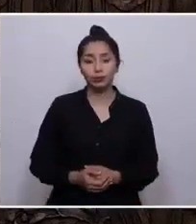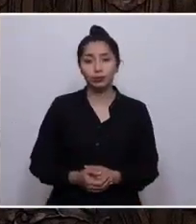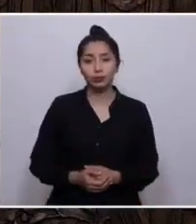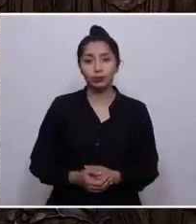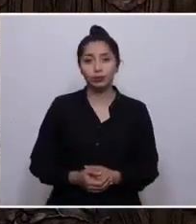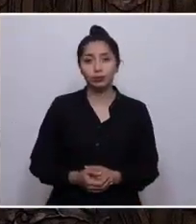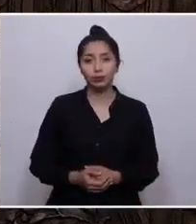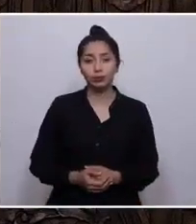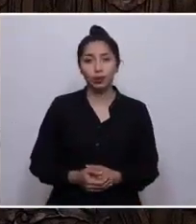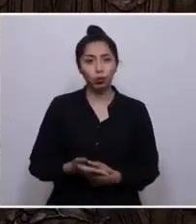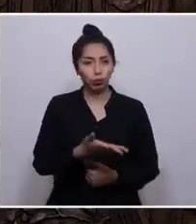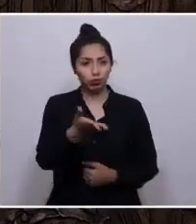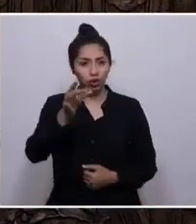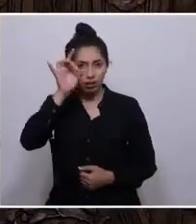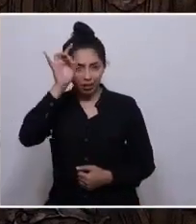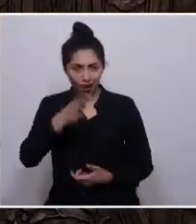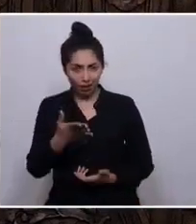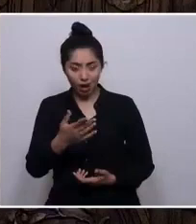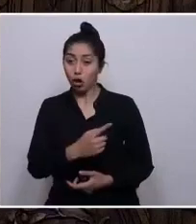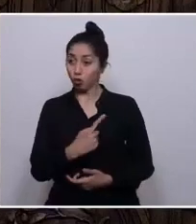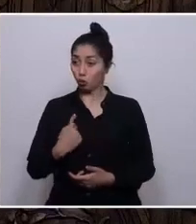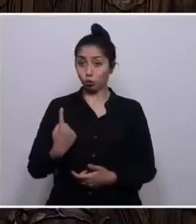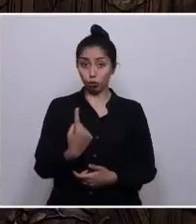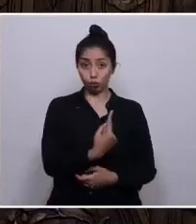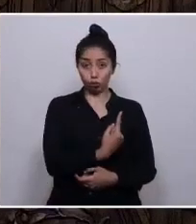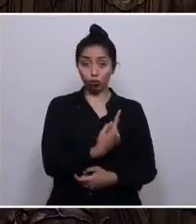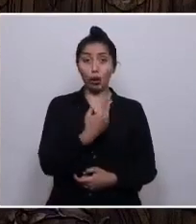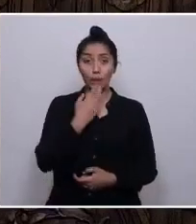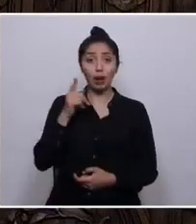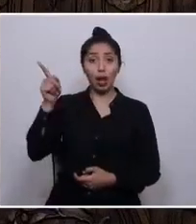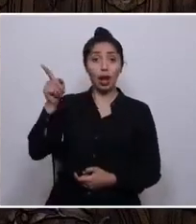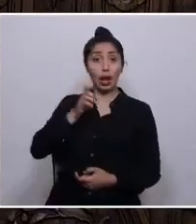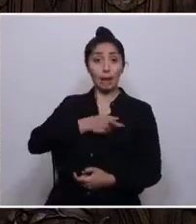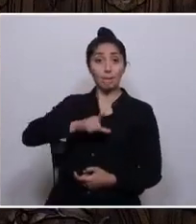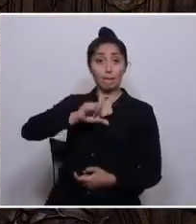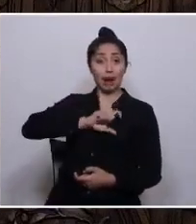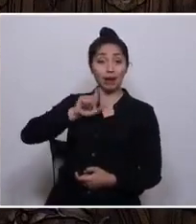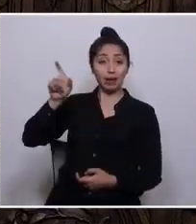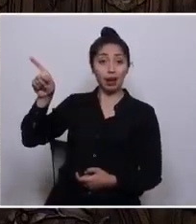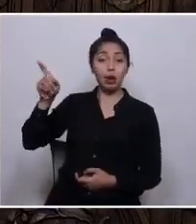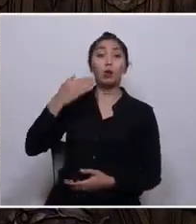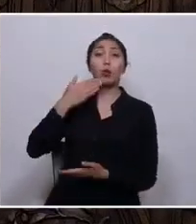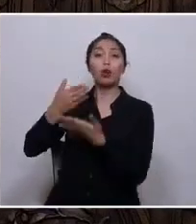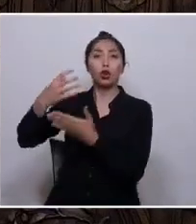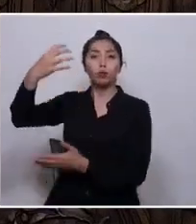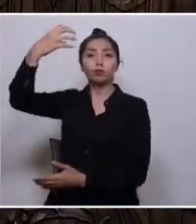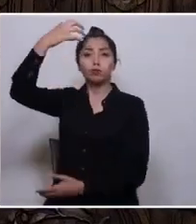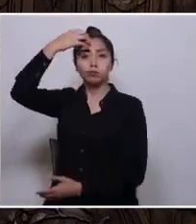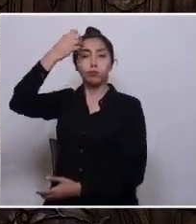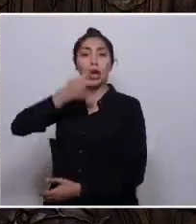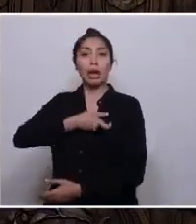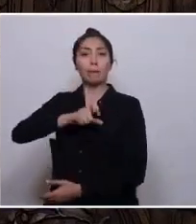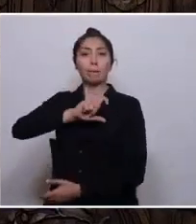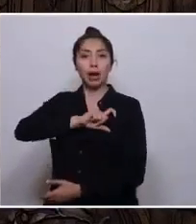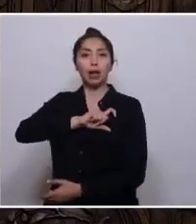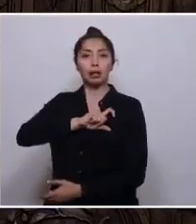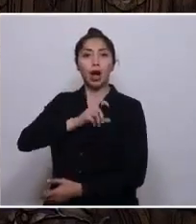Sabían ustedes que nosotros, incluso en España, cuando la corona española estaba presente,